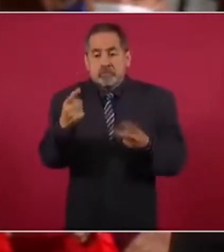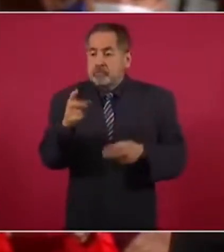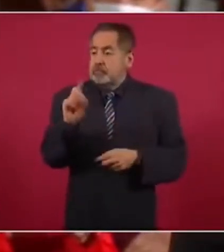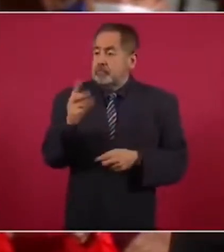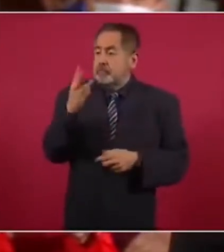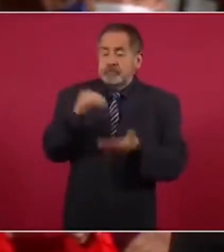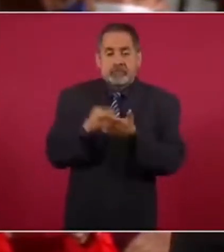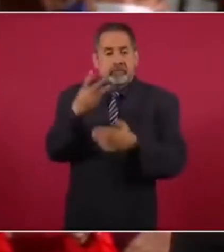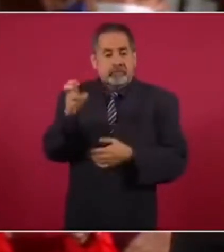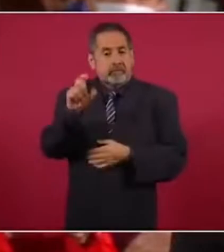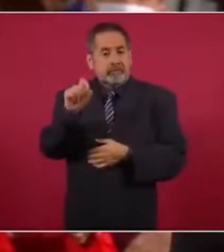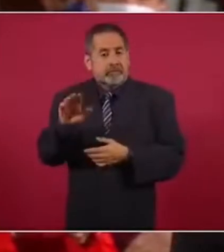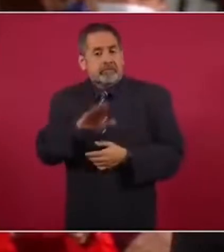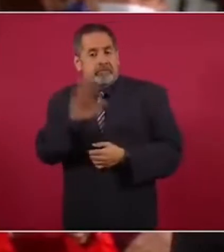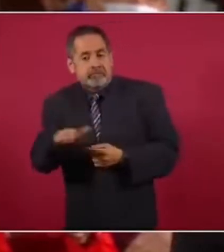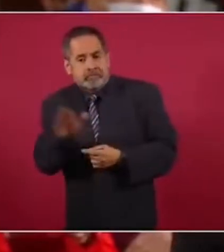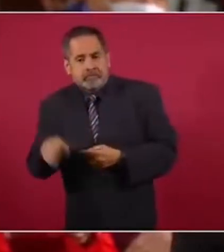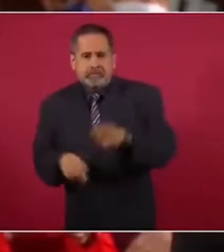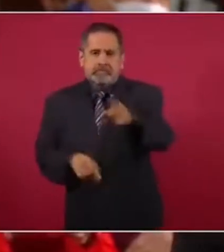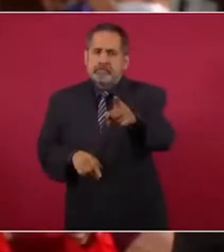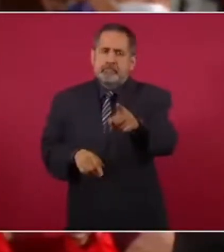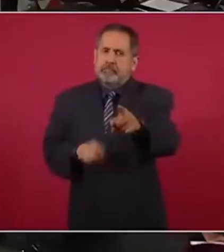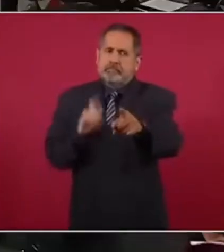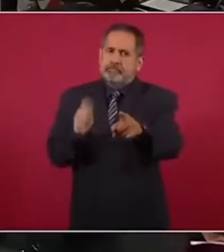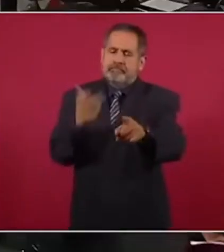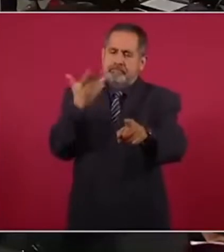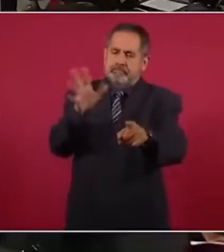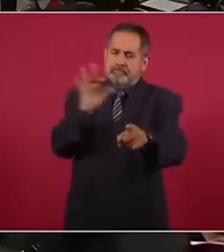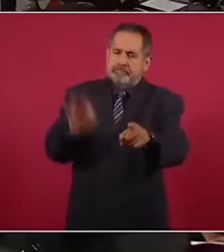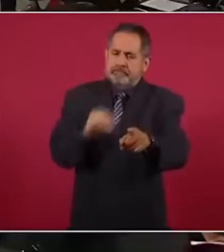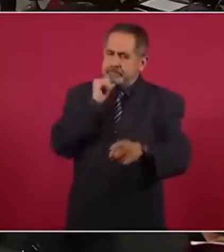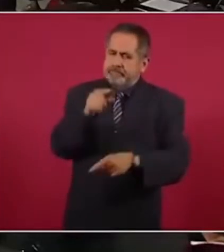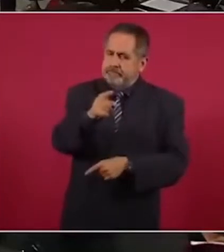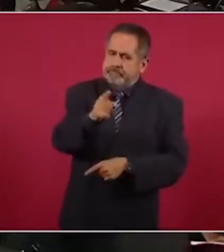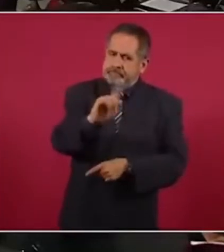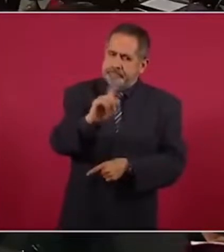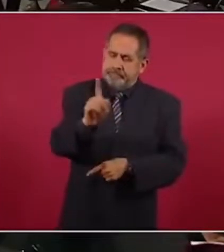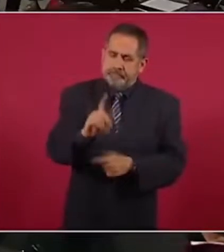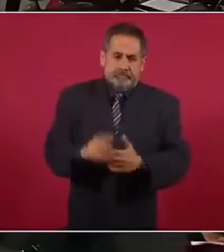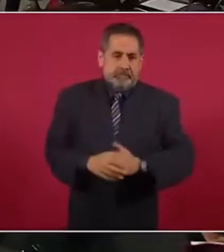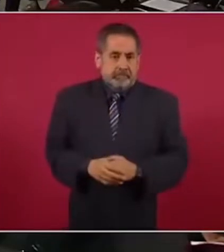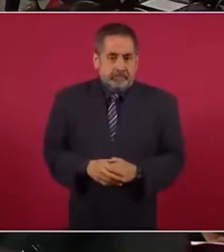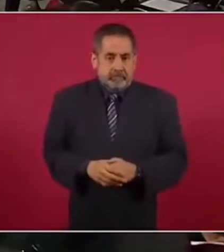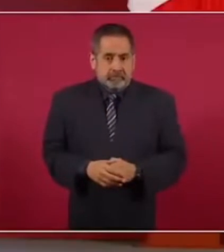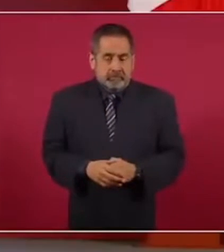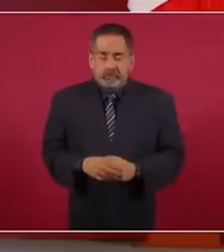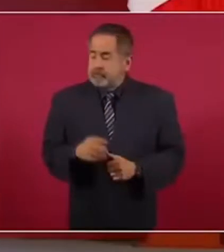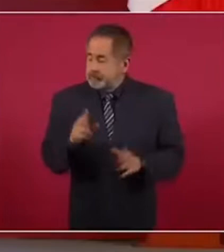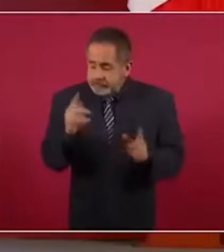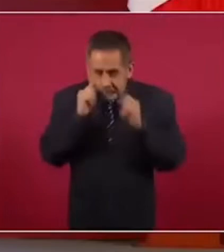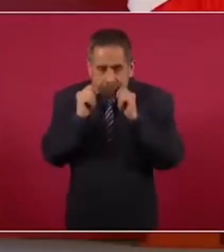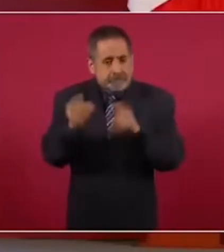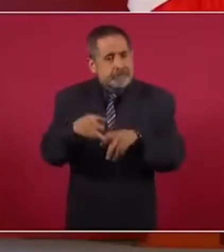33 mil 320, eso no es 10 por ciento. Por eso, pero aún así, Jorge,